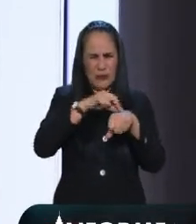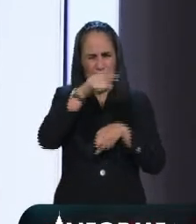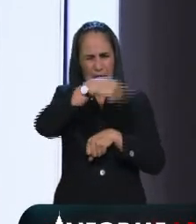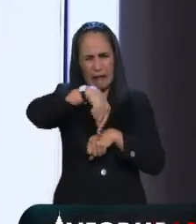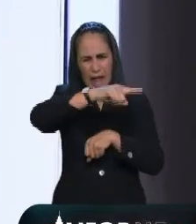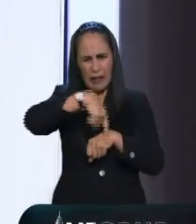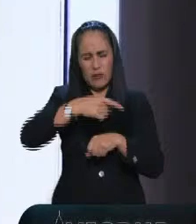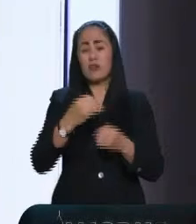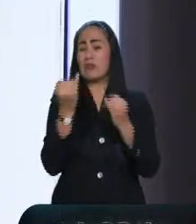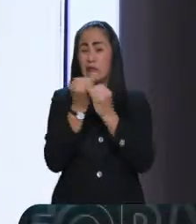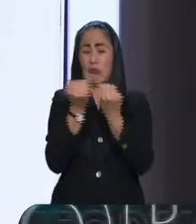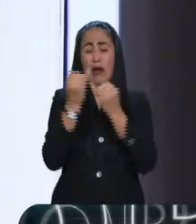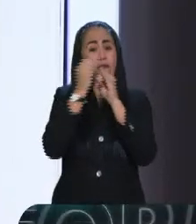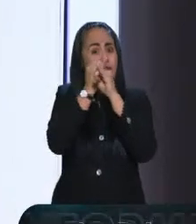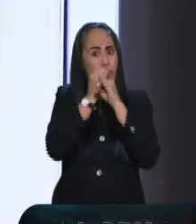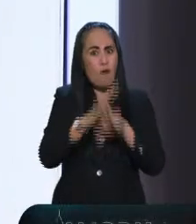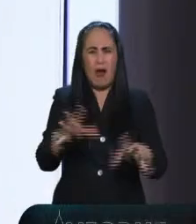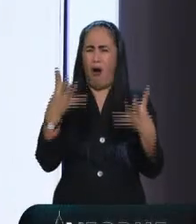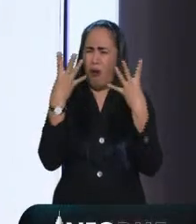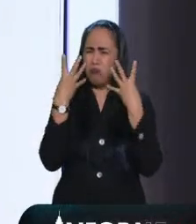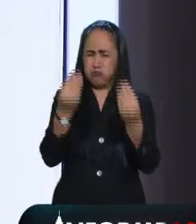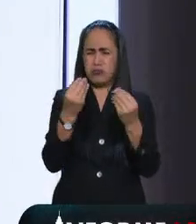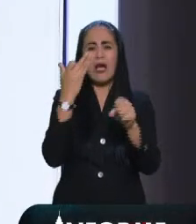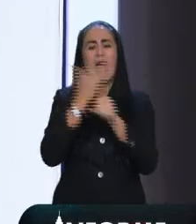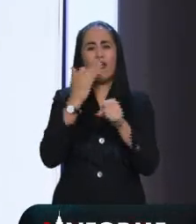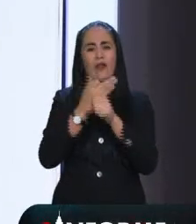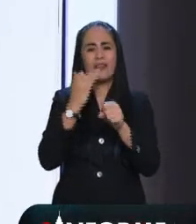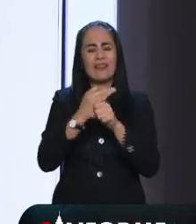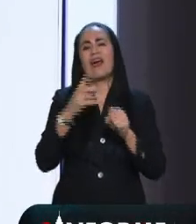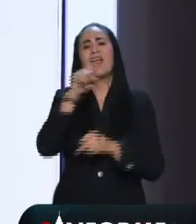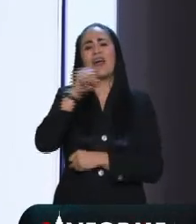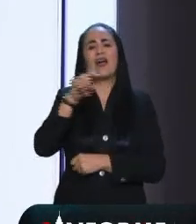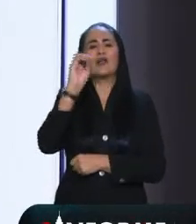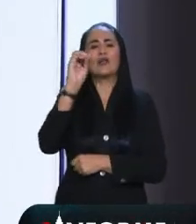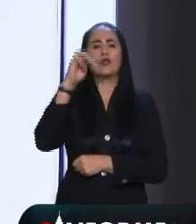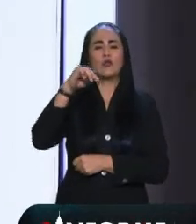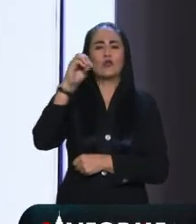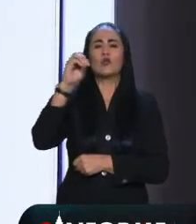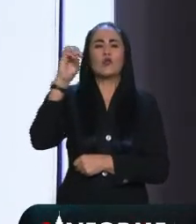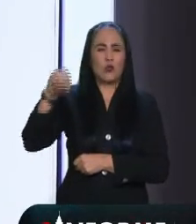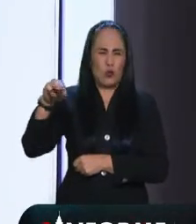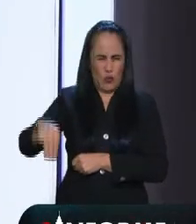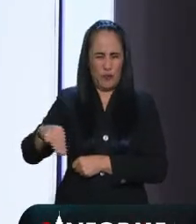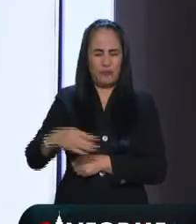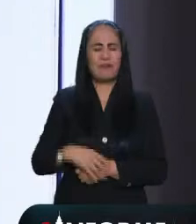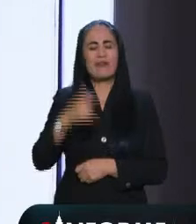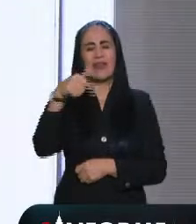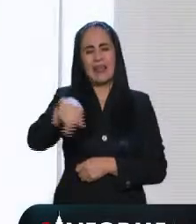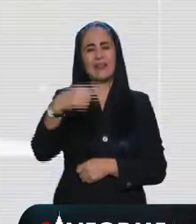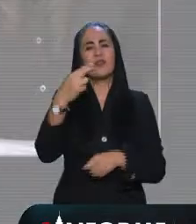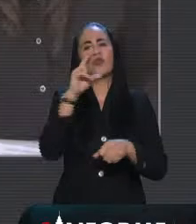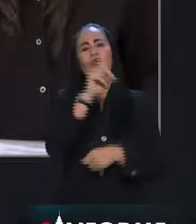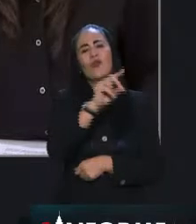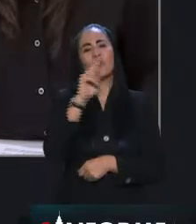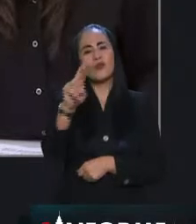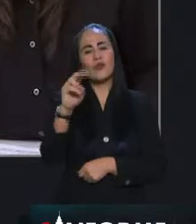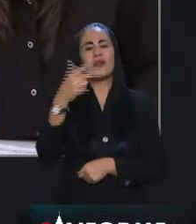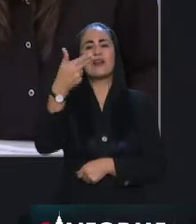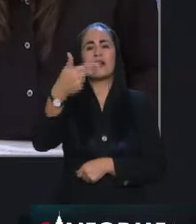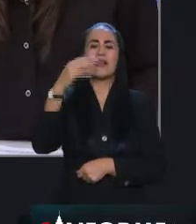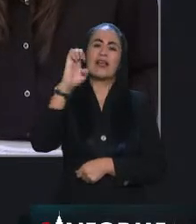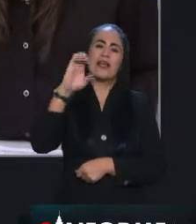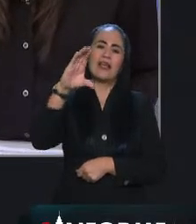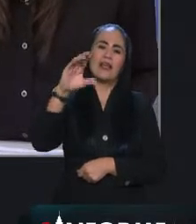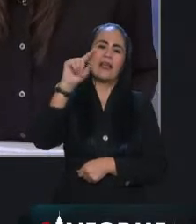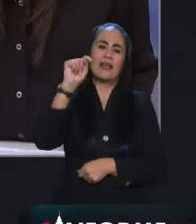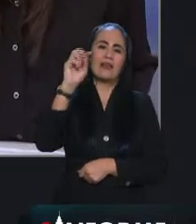bombardeo de información, recibimos esta noche vía Zoom al doctor Héctor Frisby, a quien le damos, por supuesto, la bienvenida y un muy feliz año.